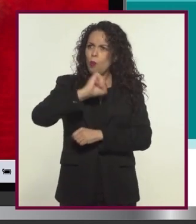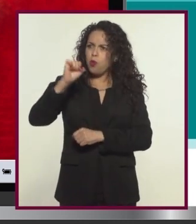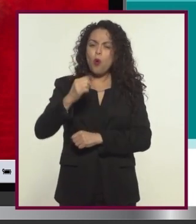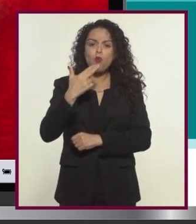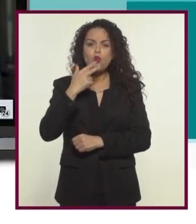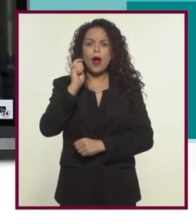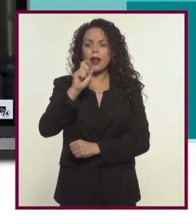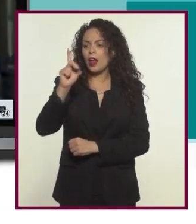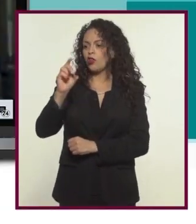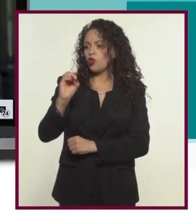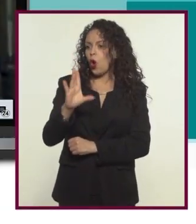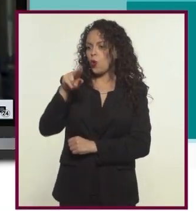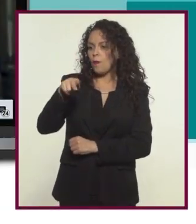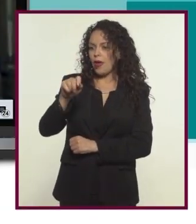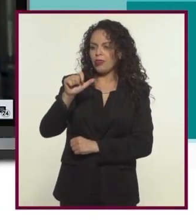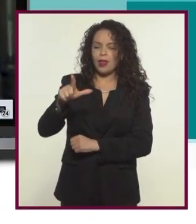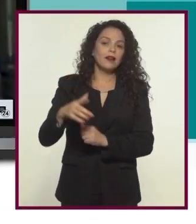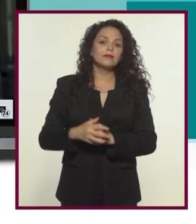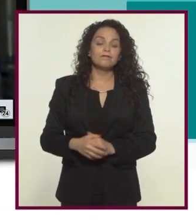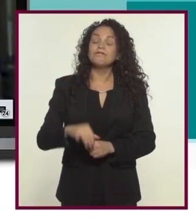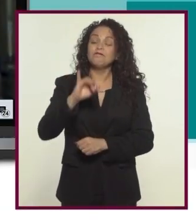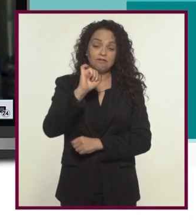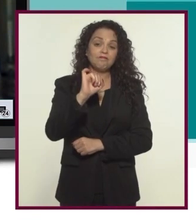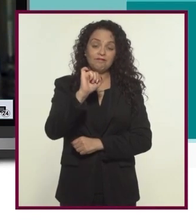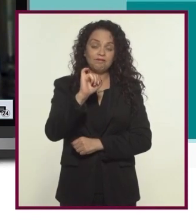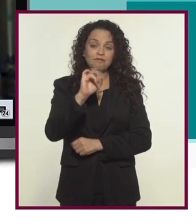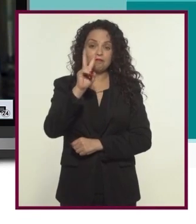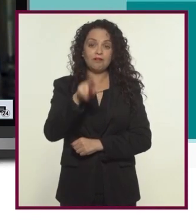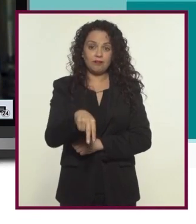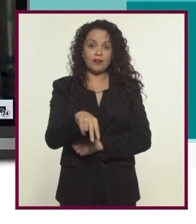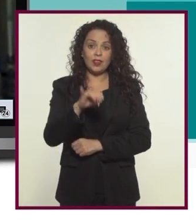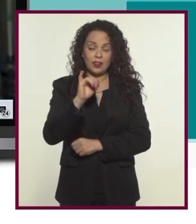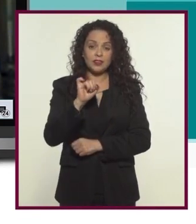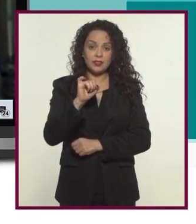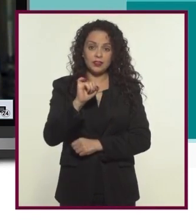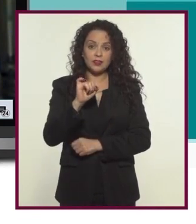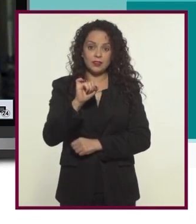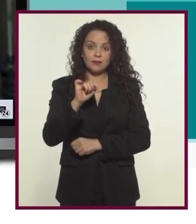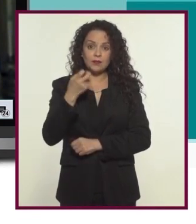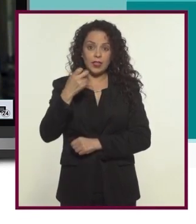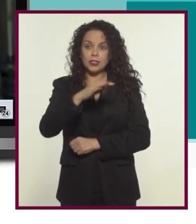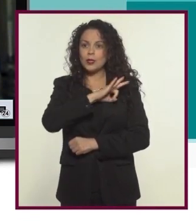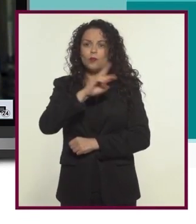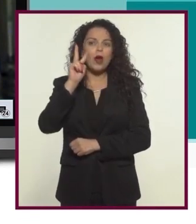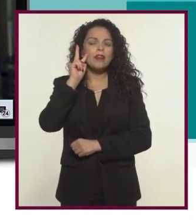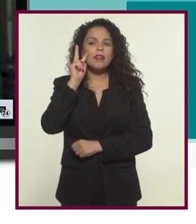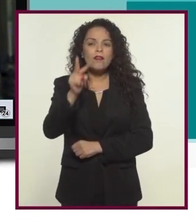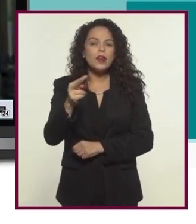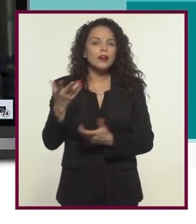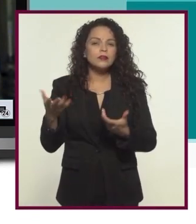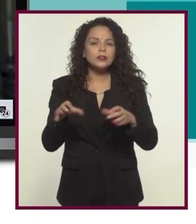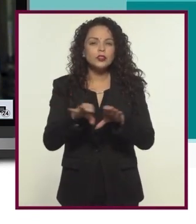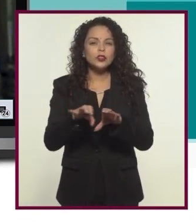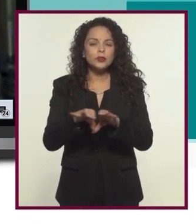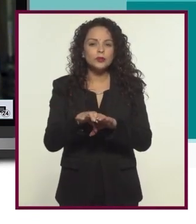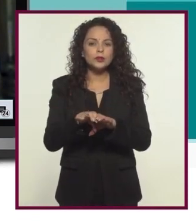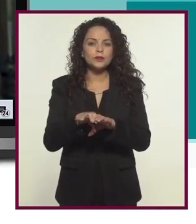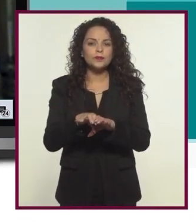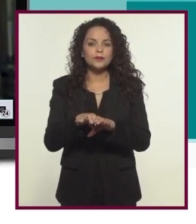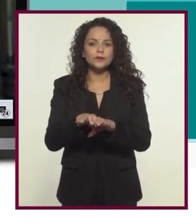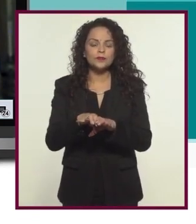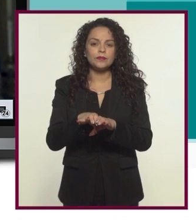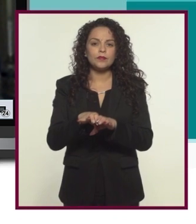documental? Sí, siento que en los años recién ha habido un boom y lo podemos ver